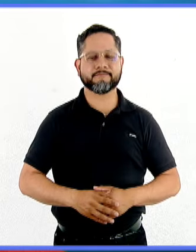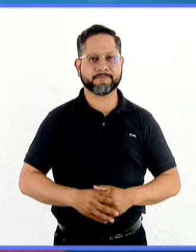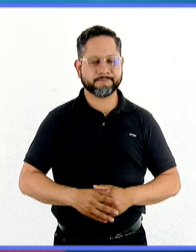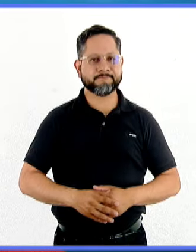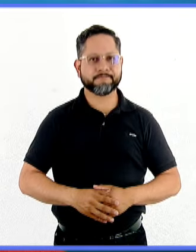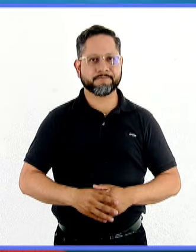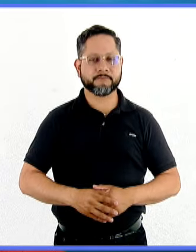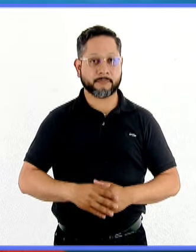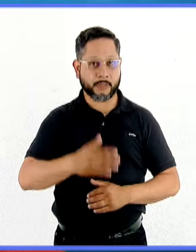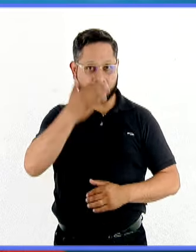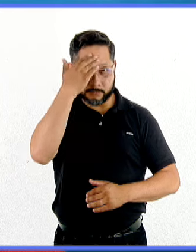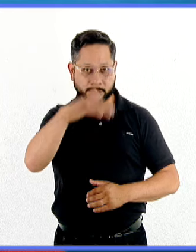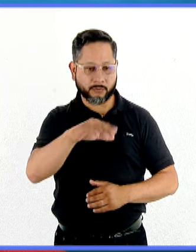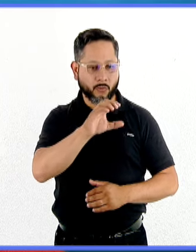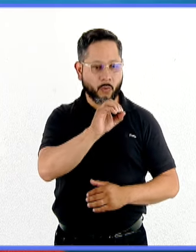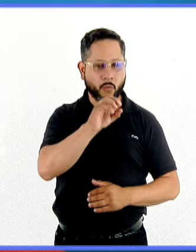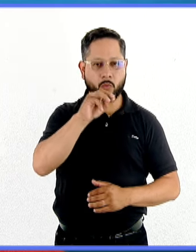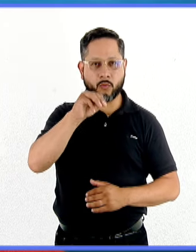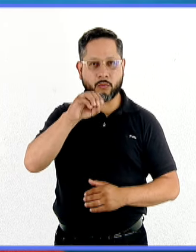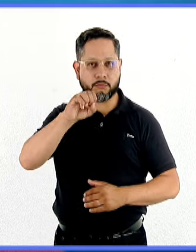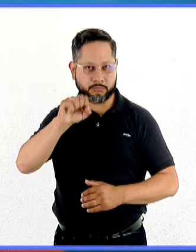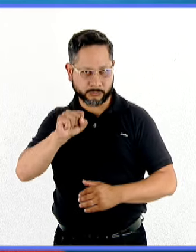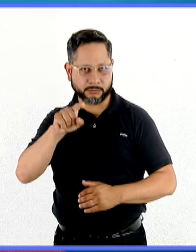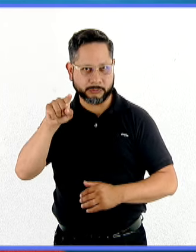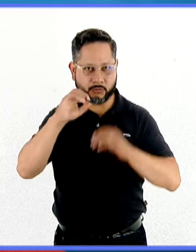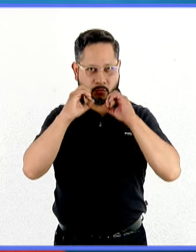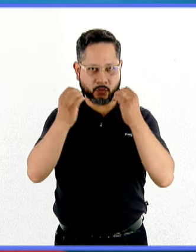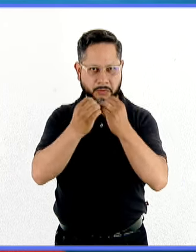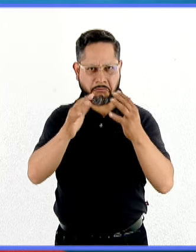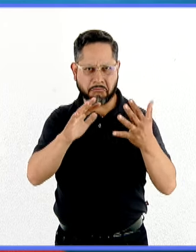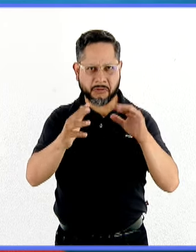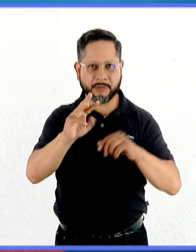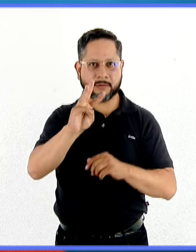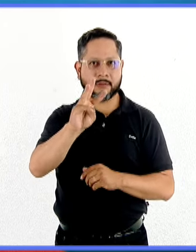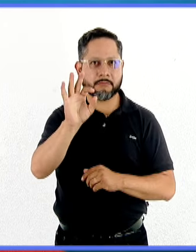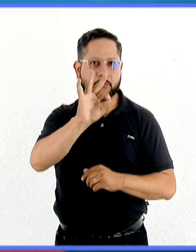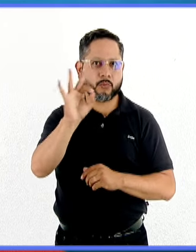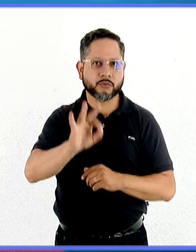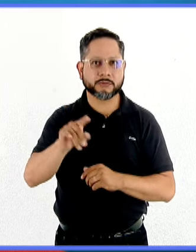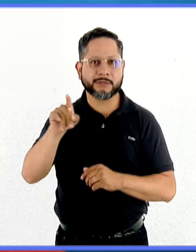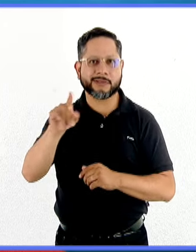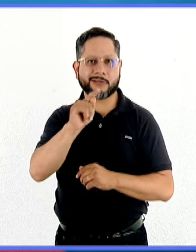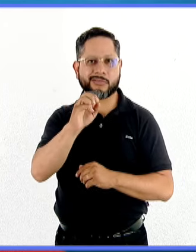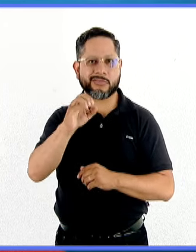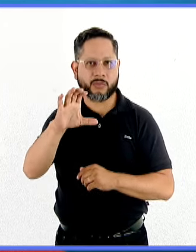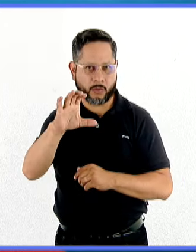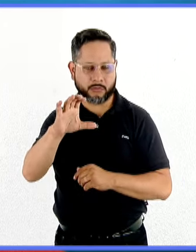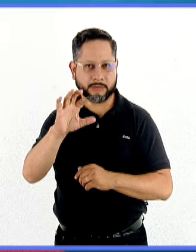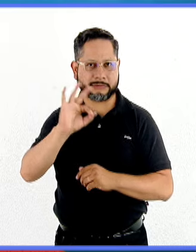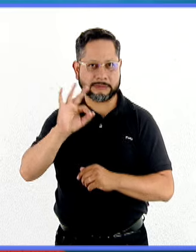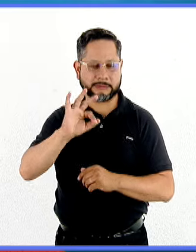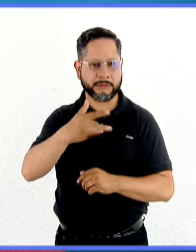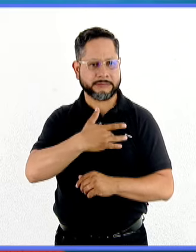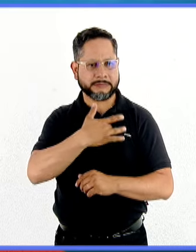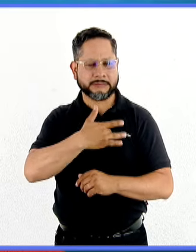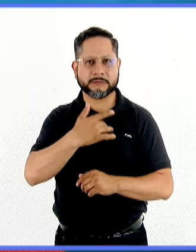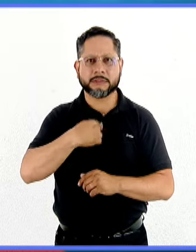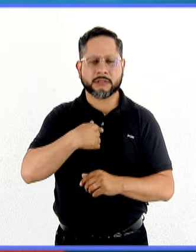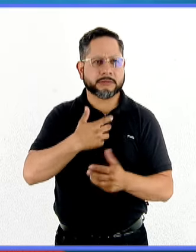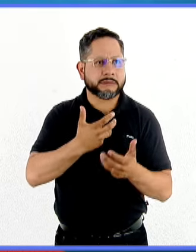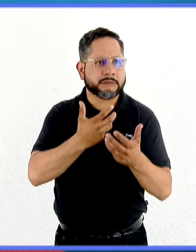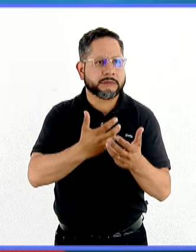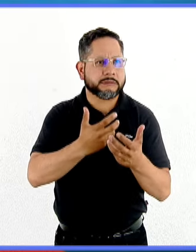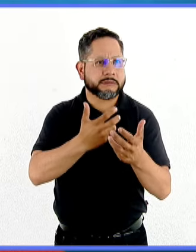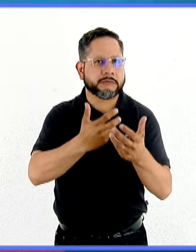De acuerdo a la Organización Mundial de la Salud, al menos el 3% de los mexicanos padece trastorno obsesivo compulsivo, una de las